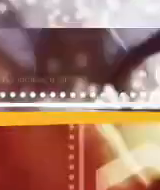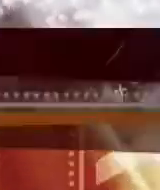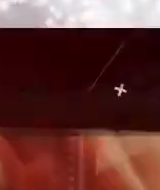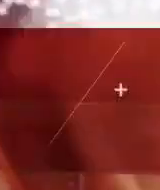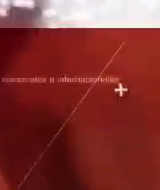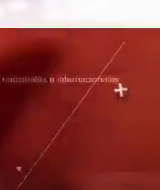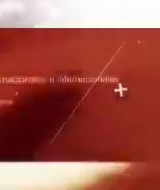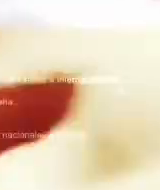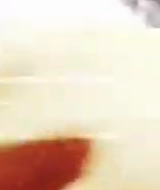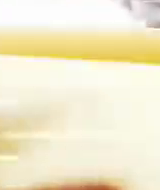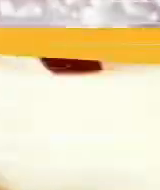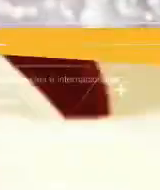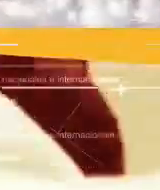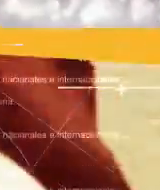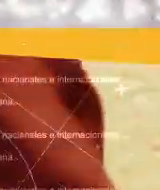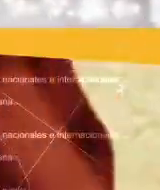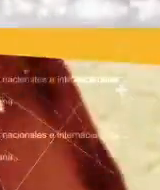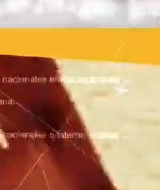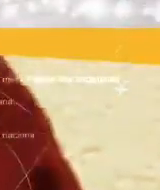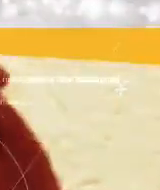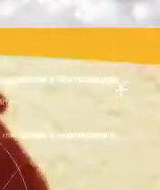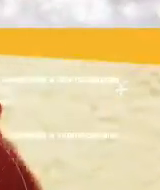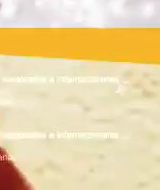pesadilla de una televisora mexicana.